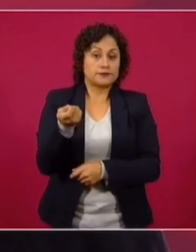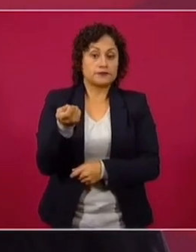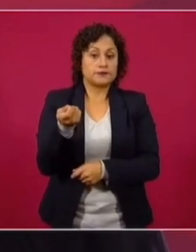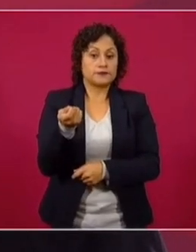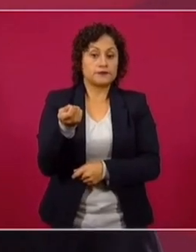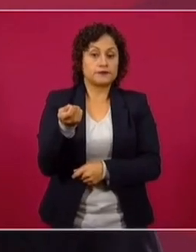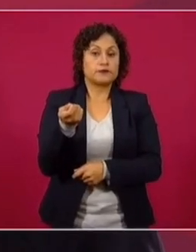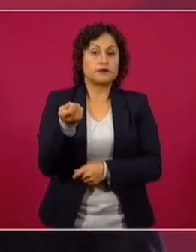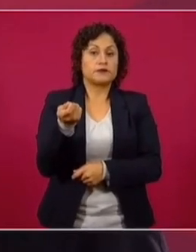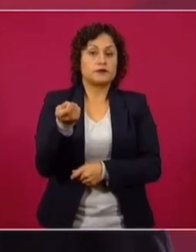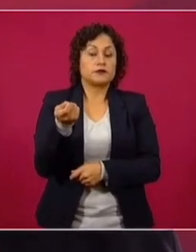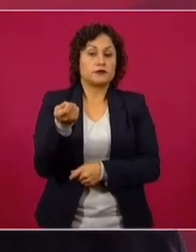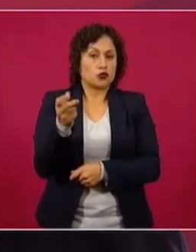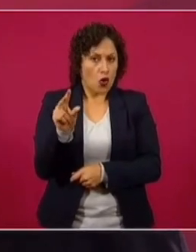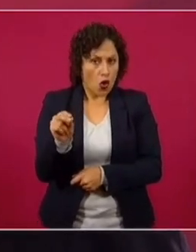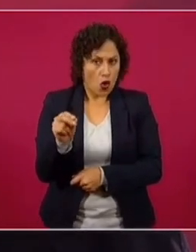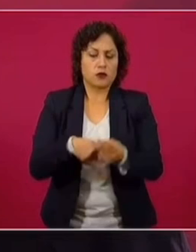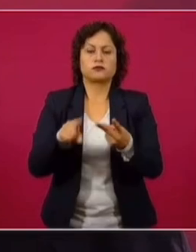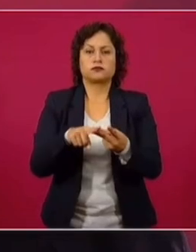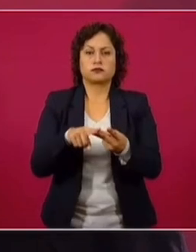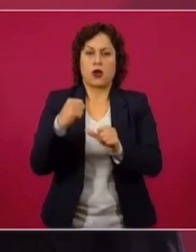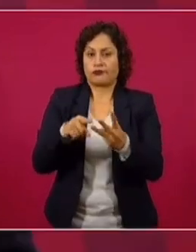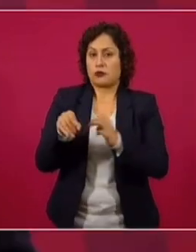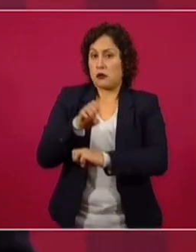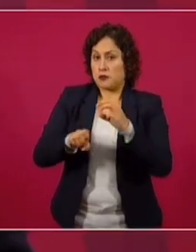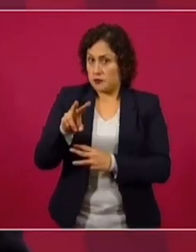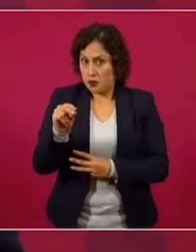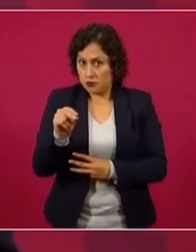¿Y los voceros del Poder Económico? Tampoco.